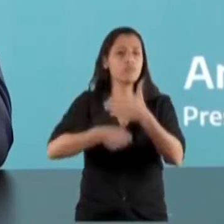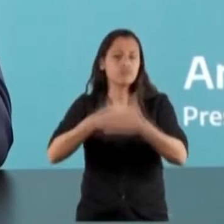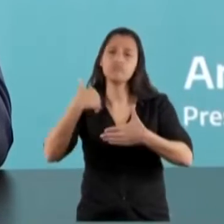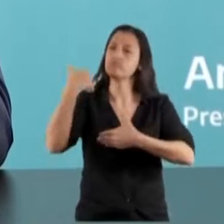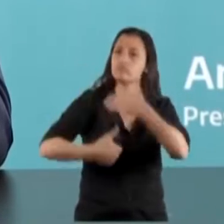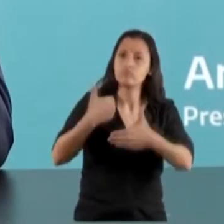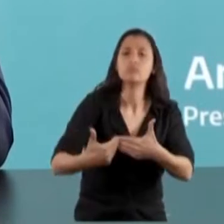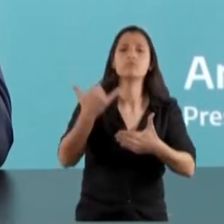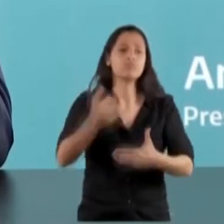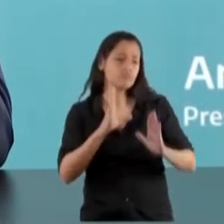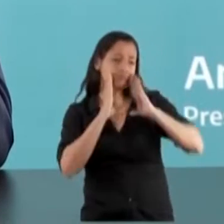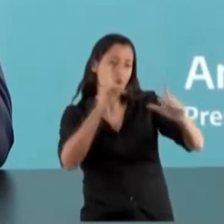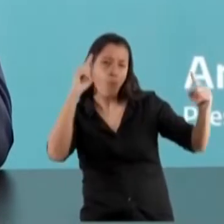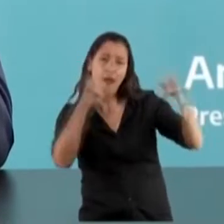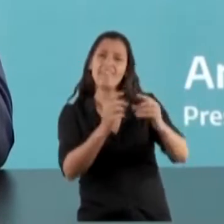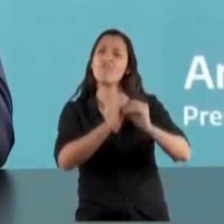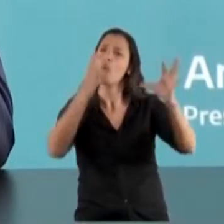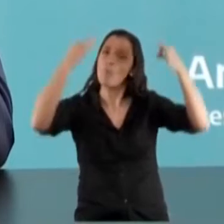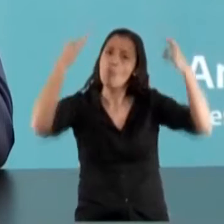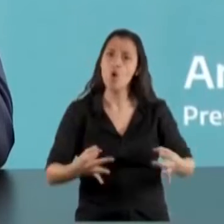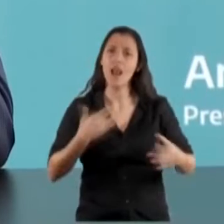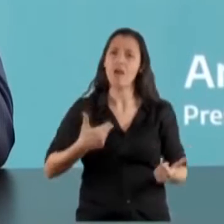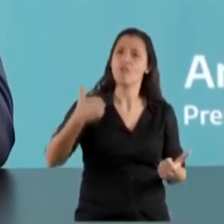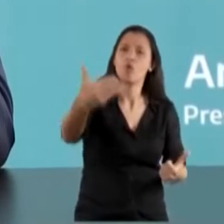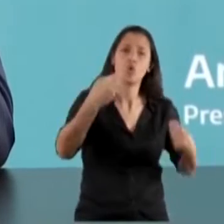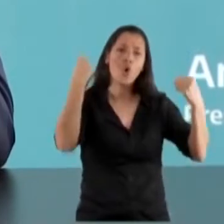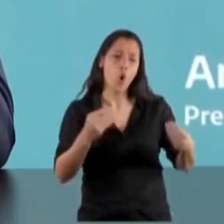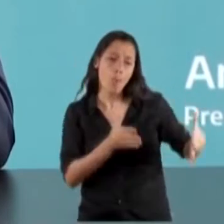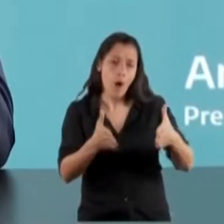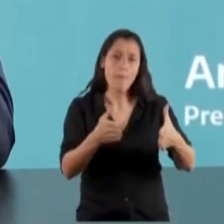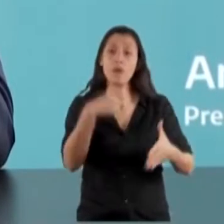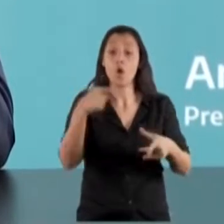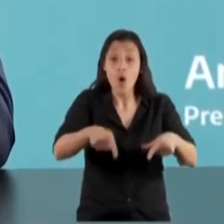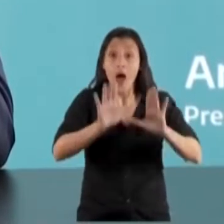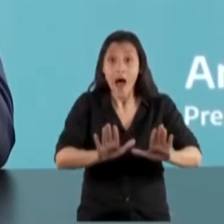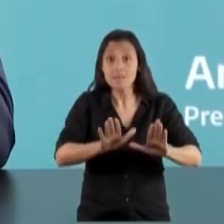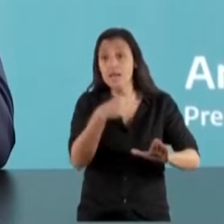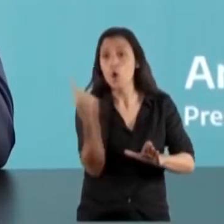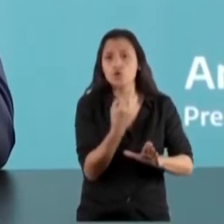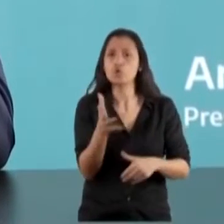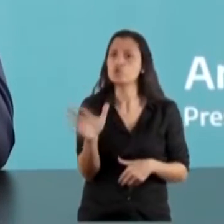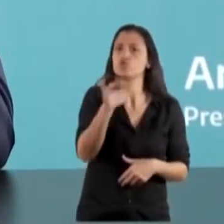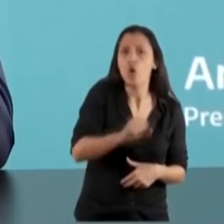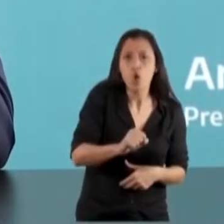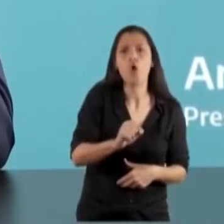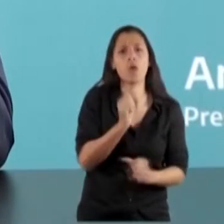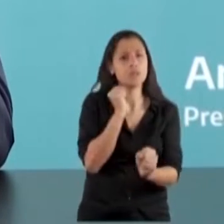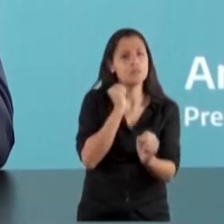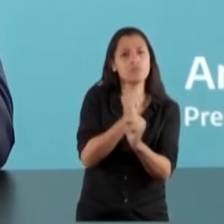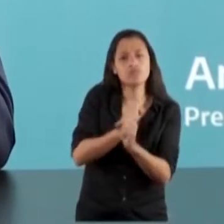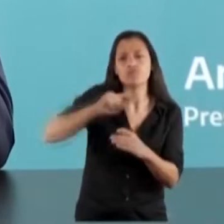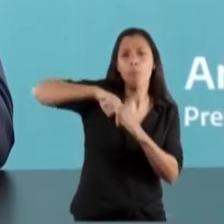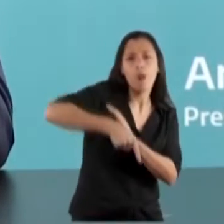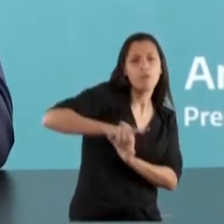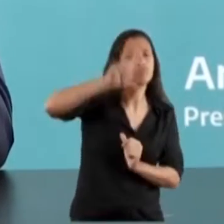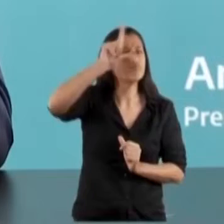direccionalidad clara, tener un rumbo claro y a partir de ahí todos los días seguir profundizando